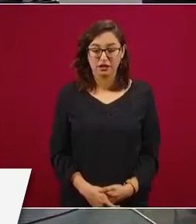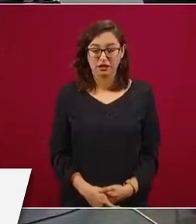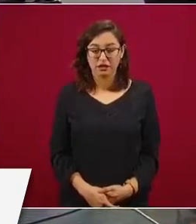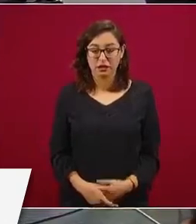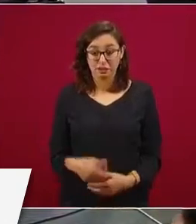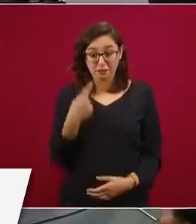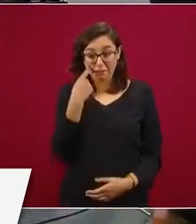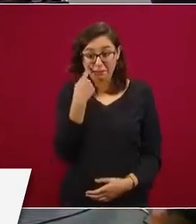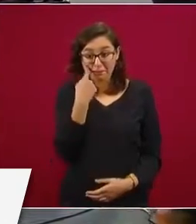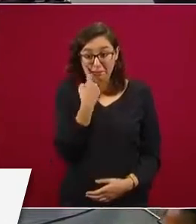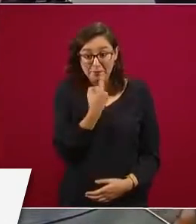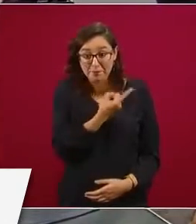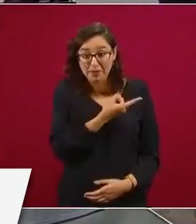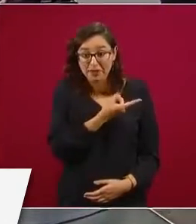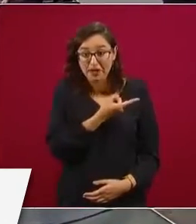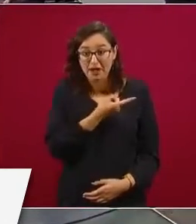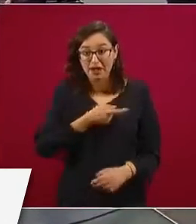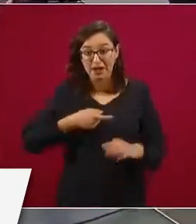Mira el camarón.